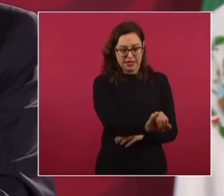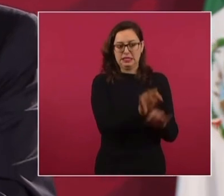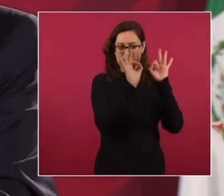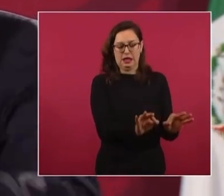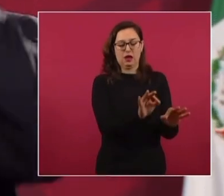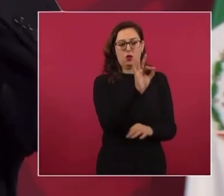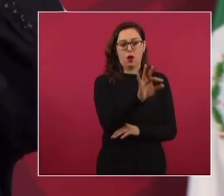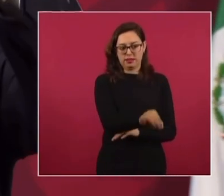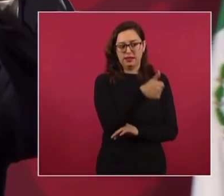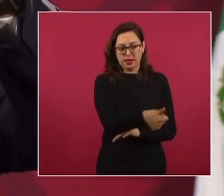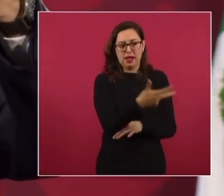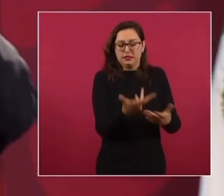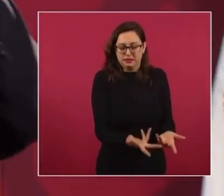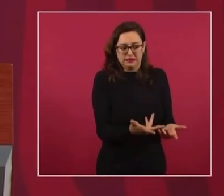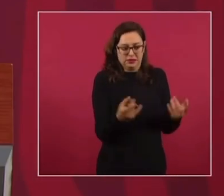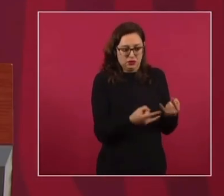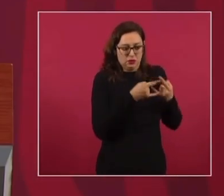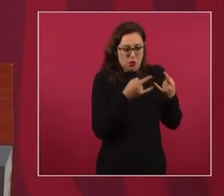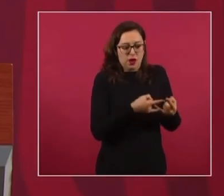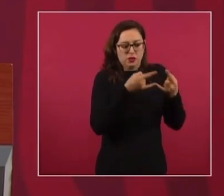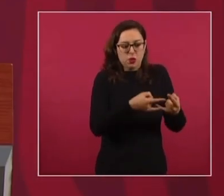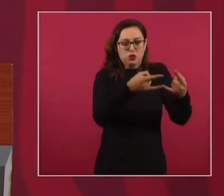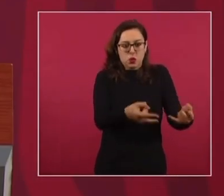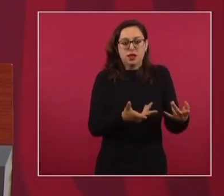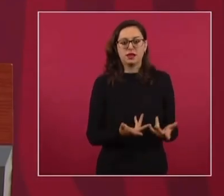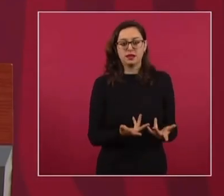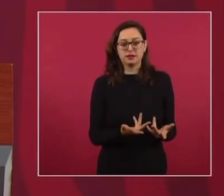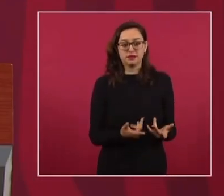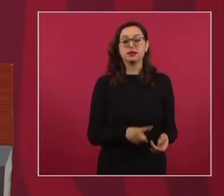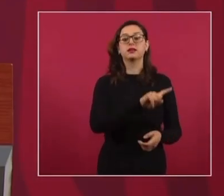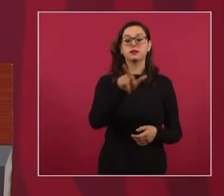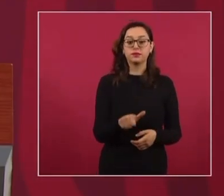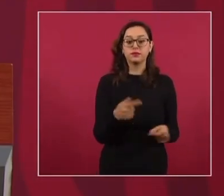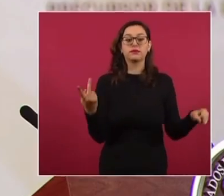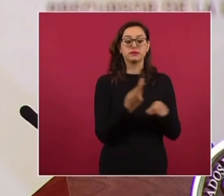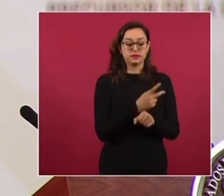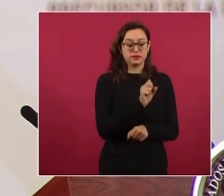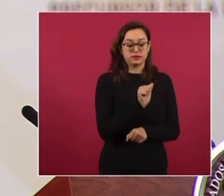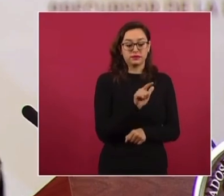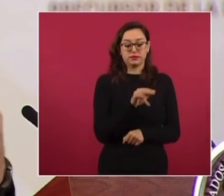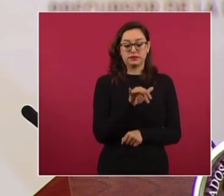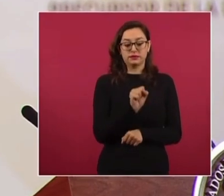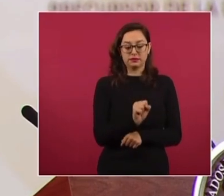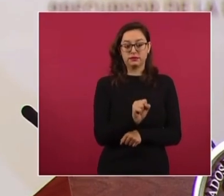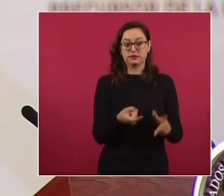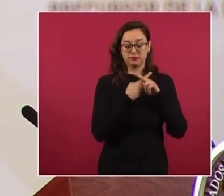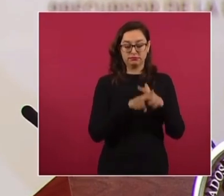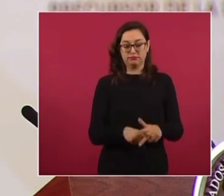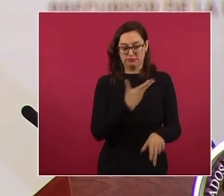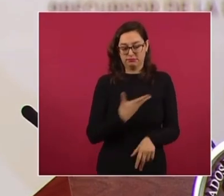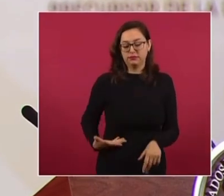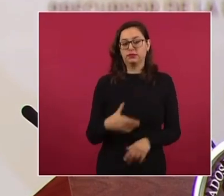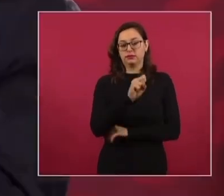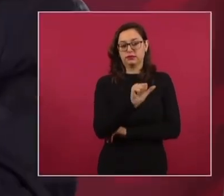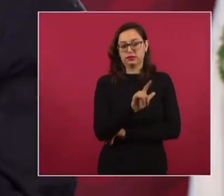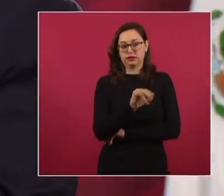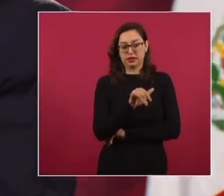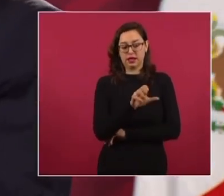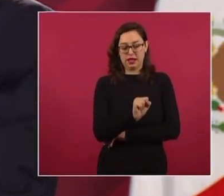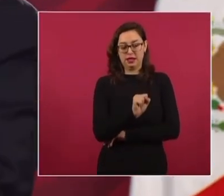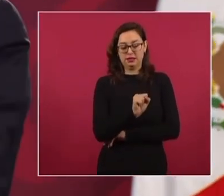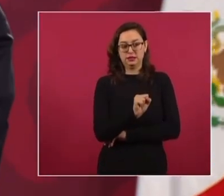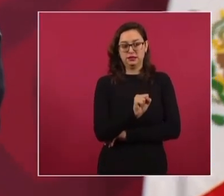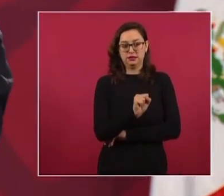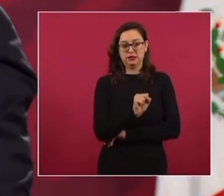46, y por qué. Y luego cómo entran en el acuerdo, cuando Salinas se convierte en los hechos. De